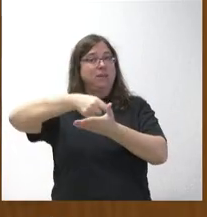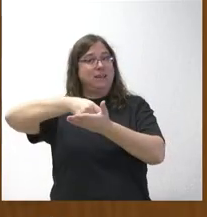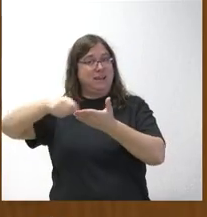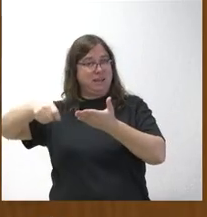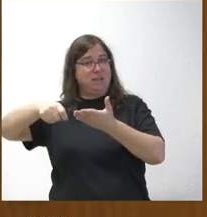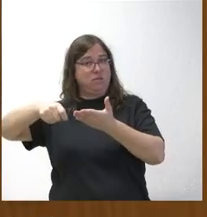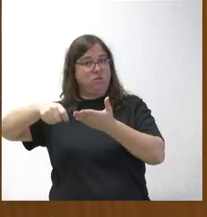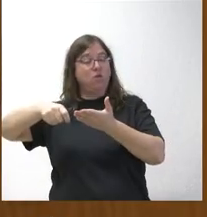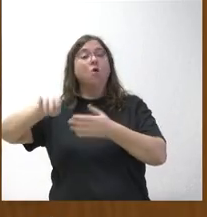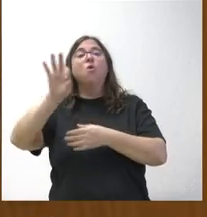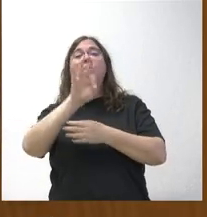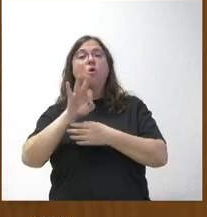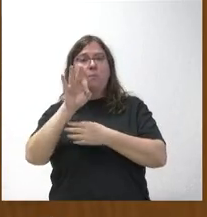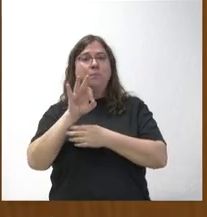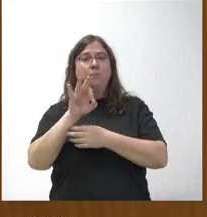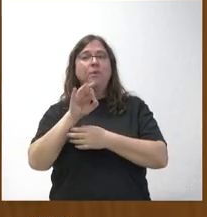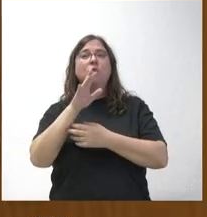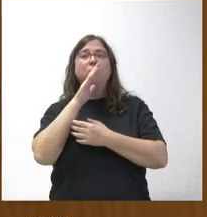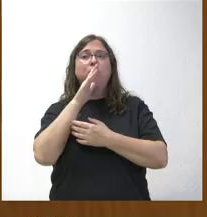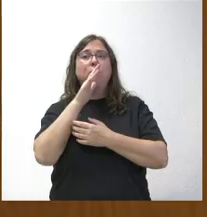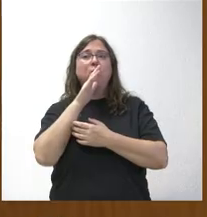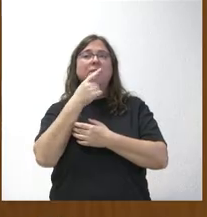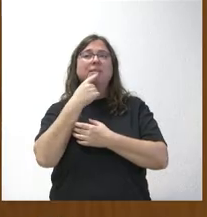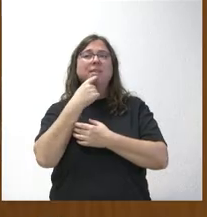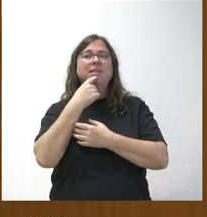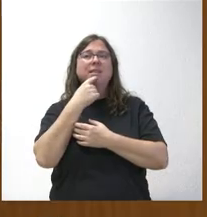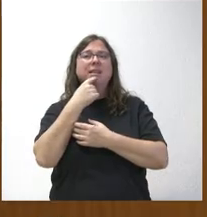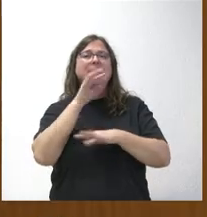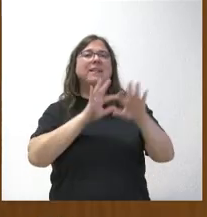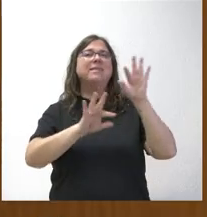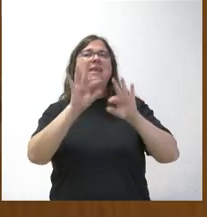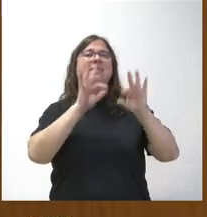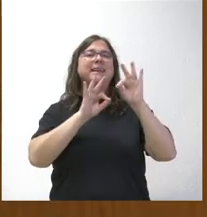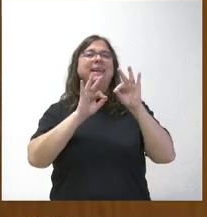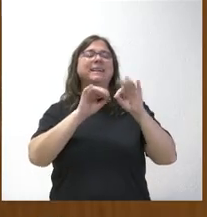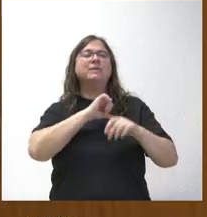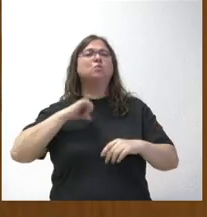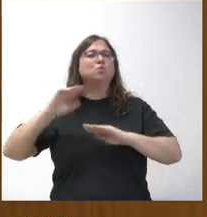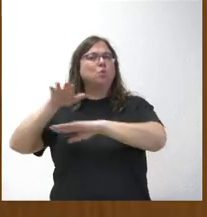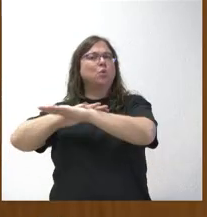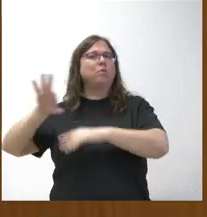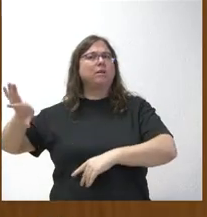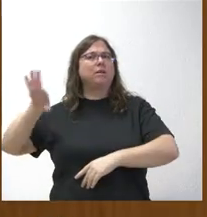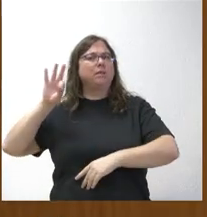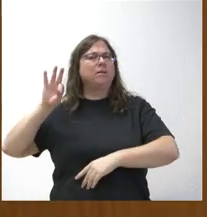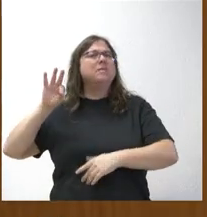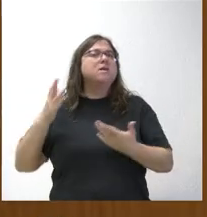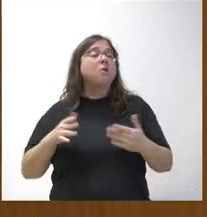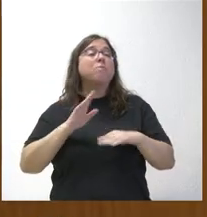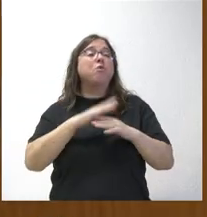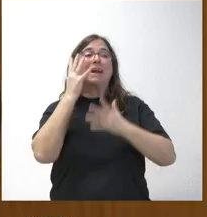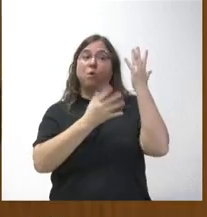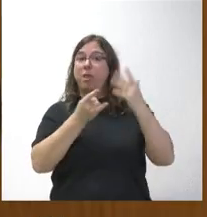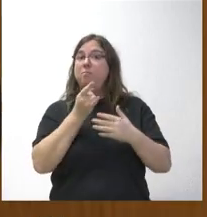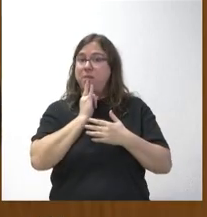tributos o por esas, como ha dicho, decisiones unilaterales del Gobierno a las que ha hecho referencia. No sé si es porque estaba mal